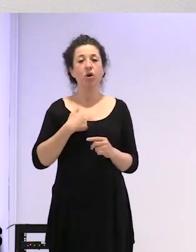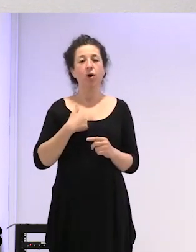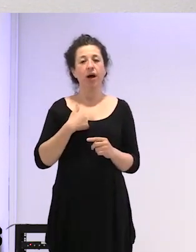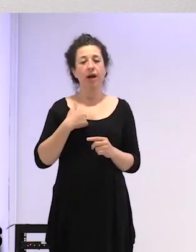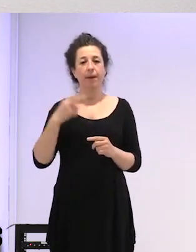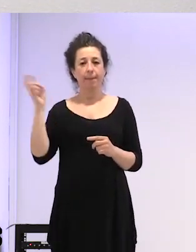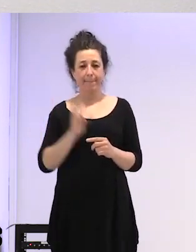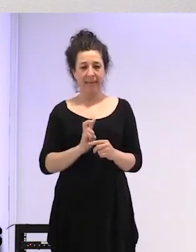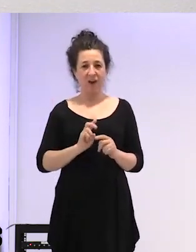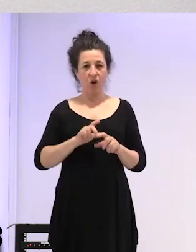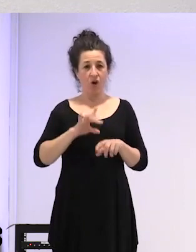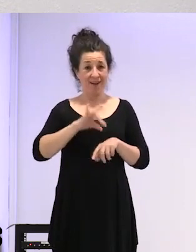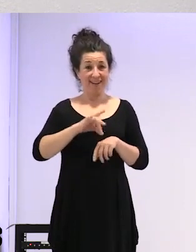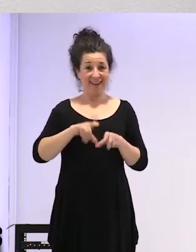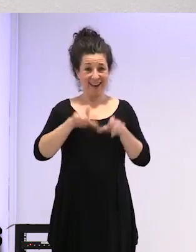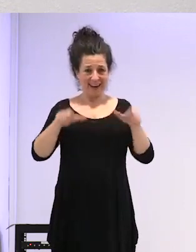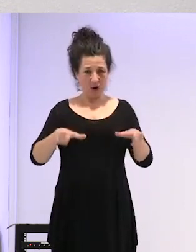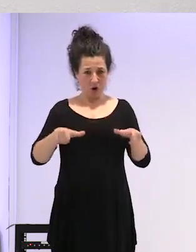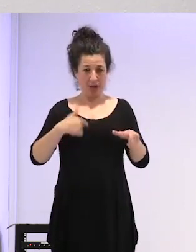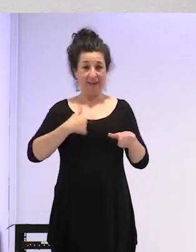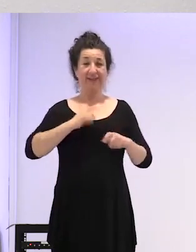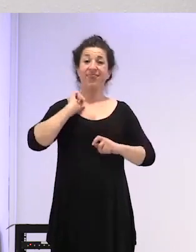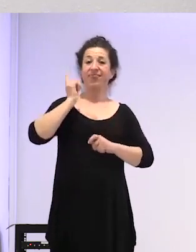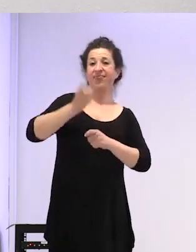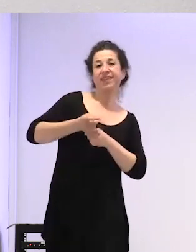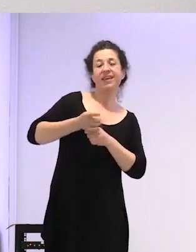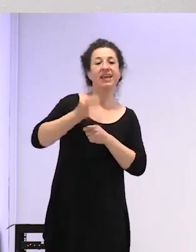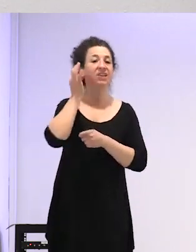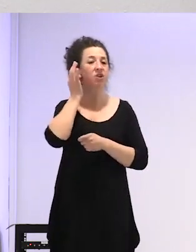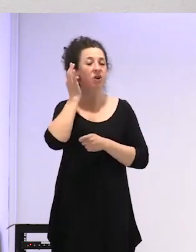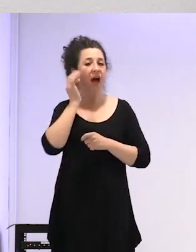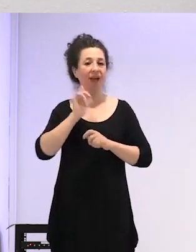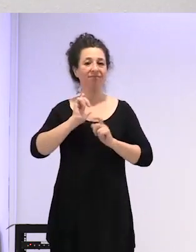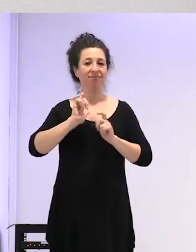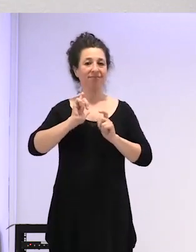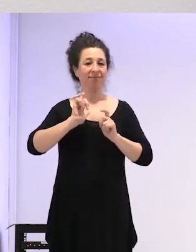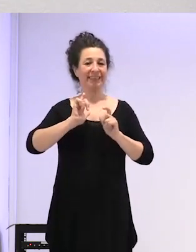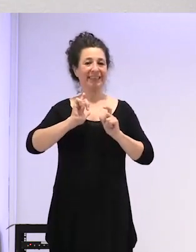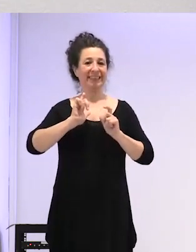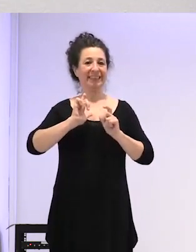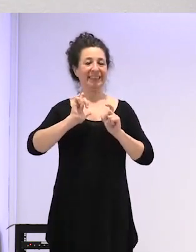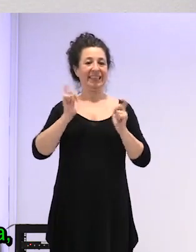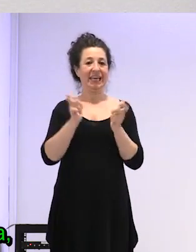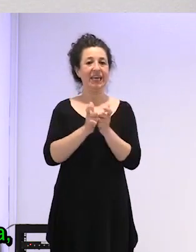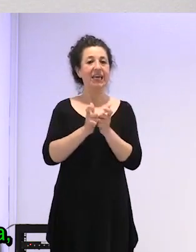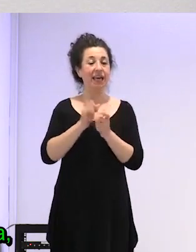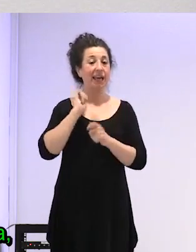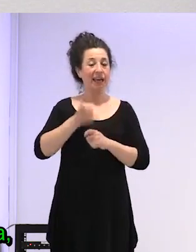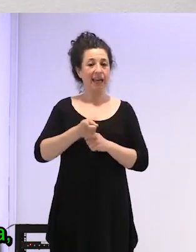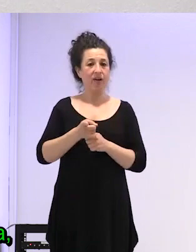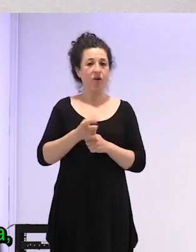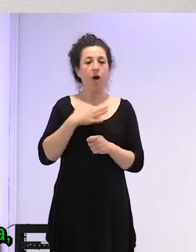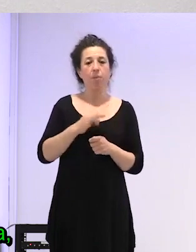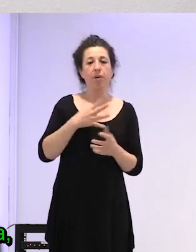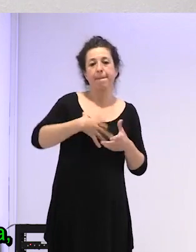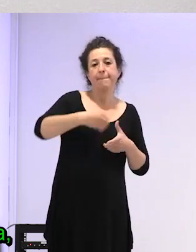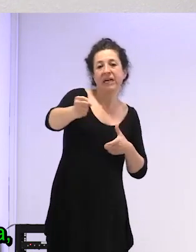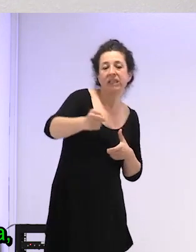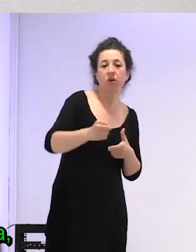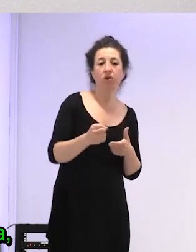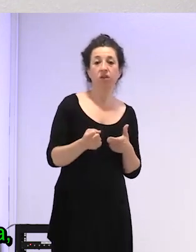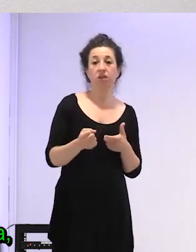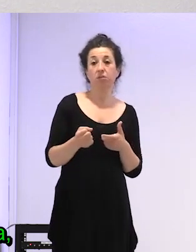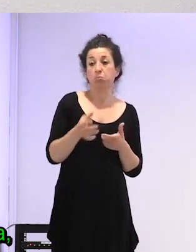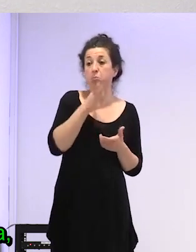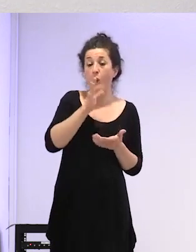yo he sido directora de ginecología por lo tanto hay 2 matronas como podría haber enfermeras pero en mi servicio hay gente que conocía era